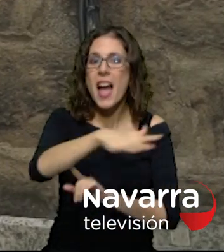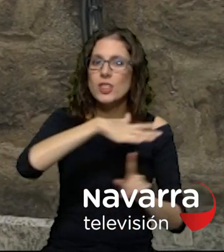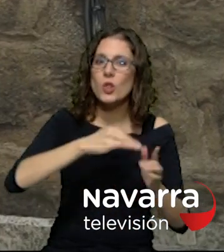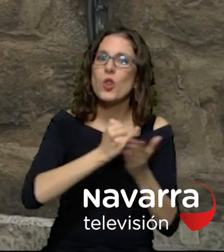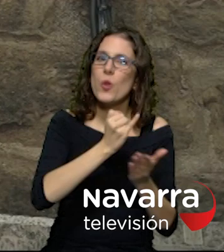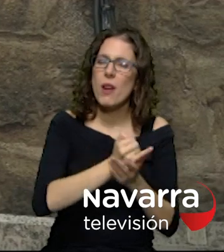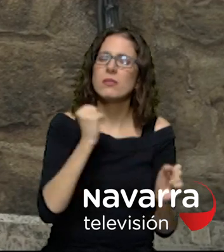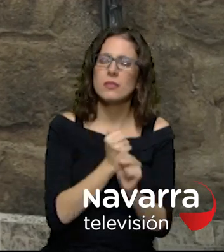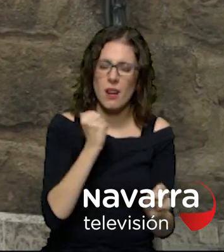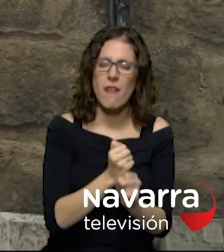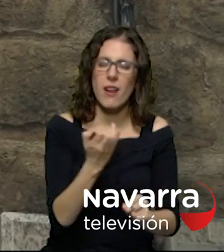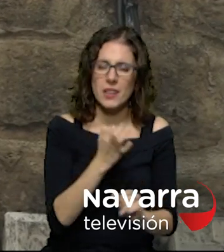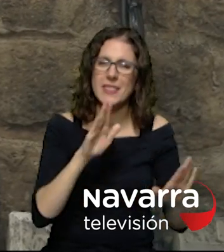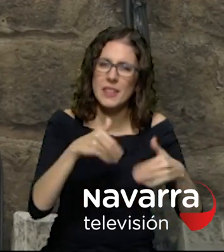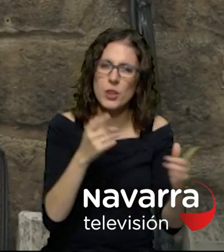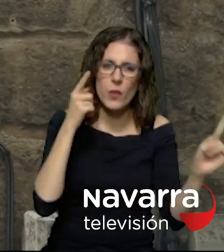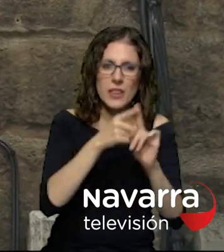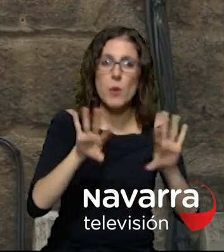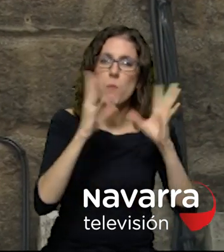en un mundo mucho más saludable